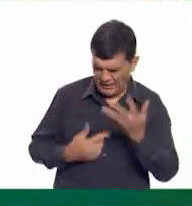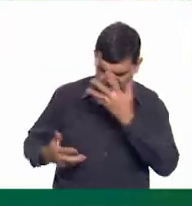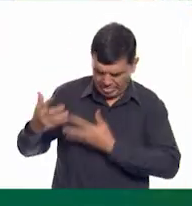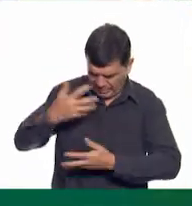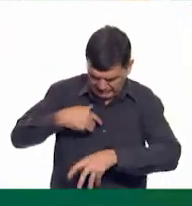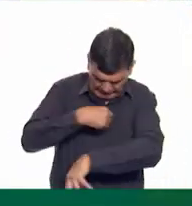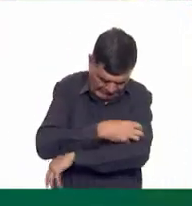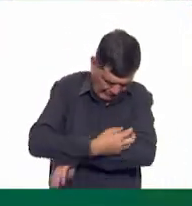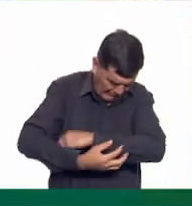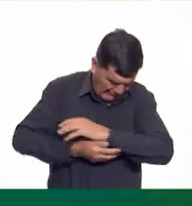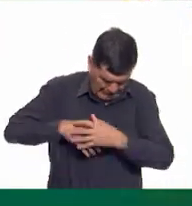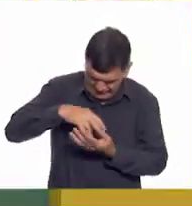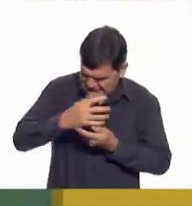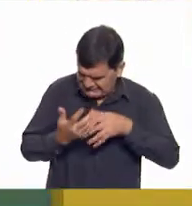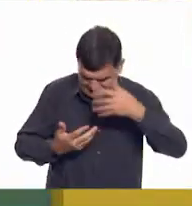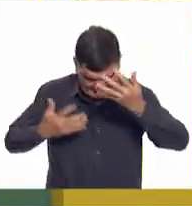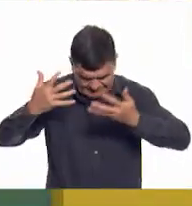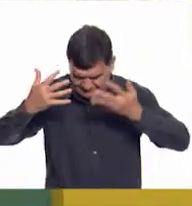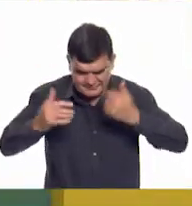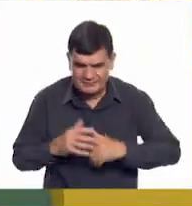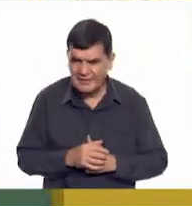enredé. Ay,